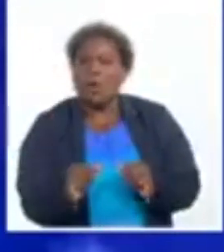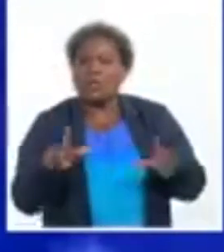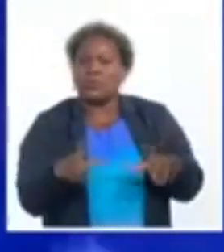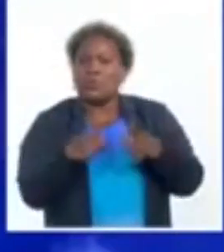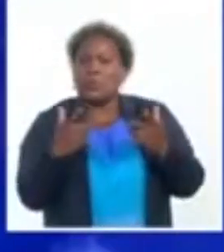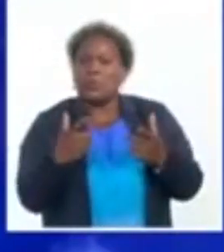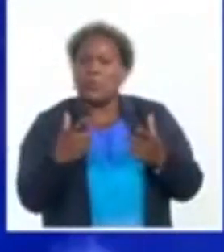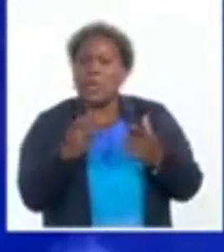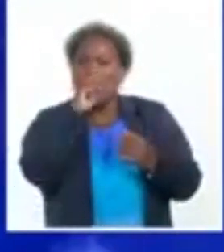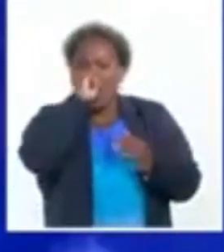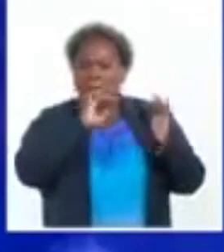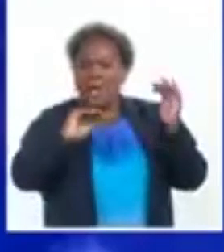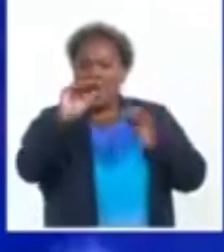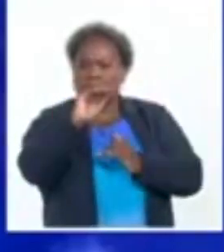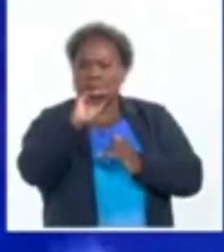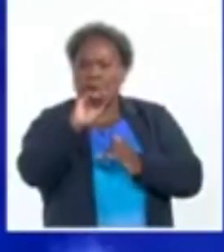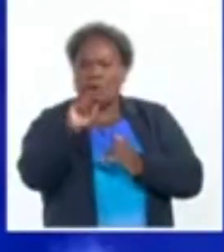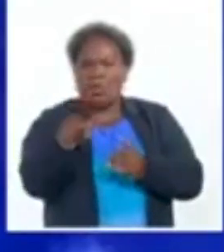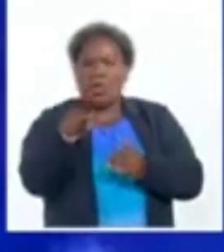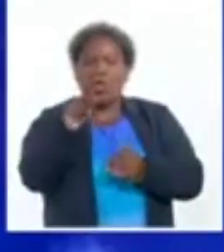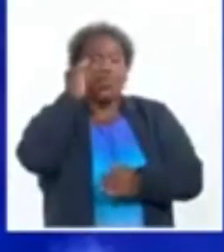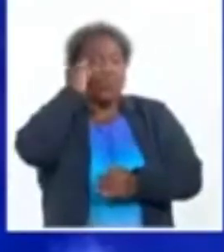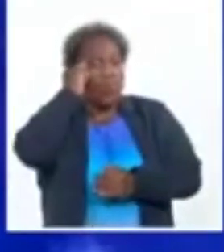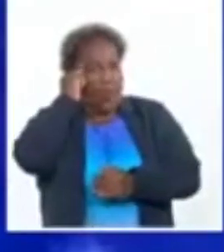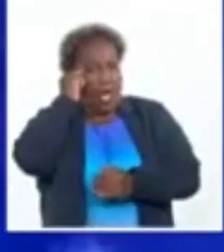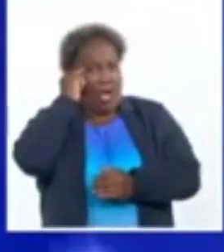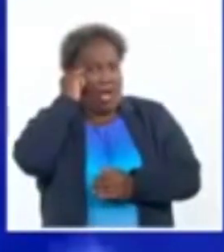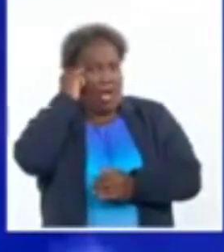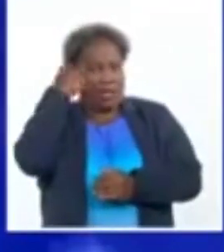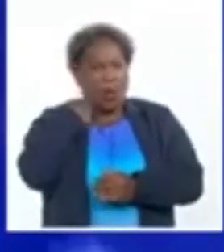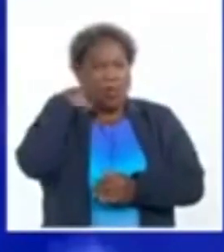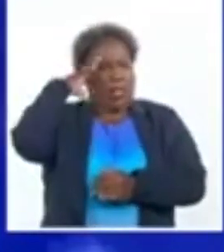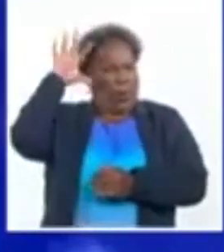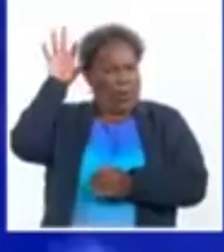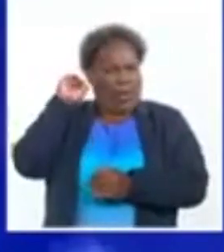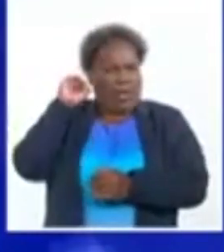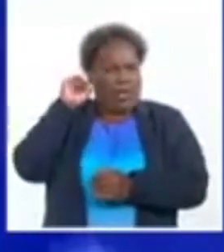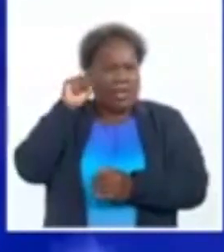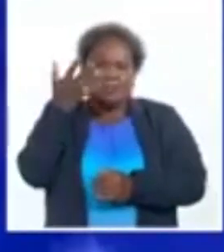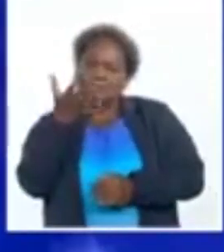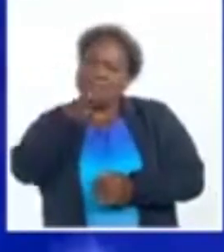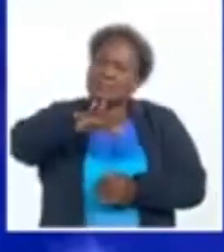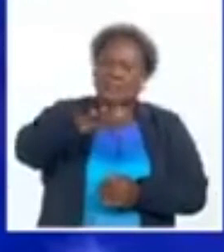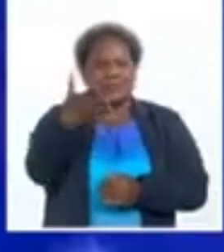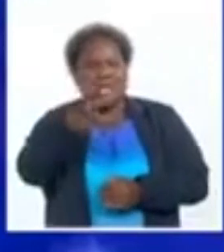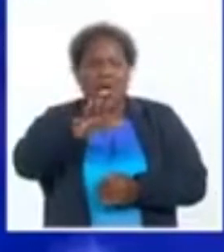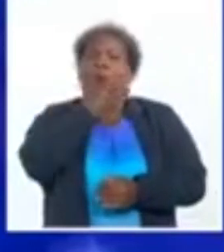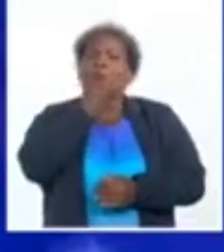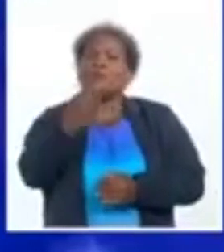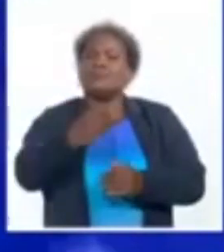mayor. Durán es, yo me doy cuenta, relativamente joven,